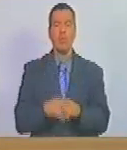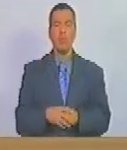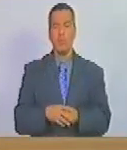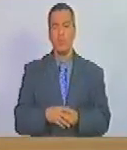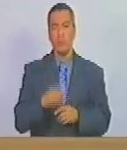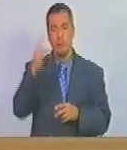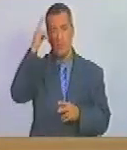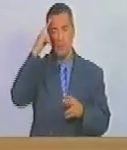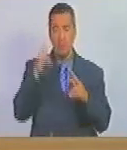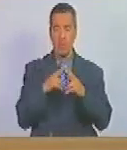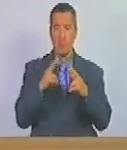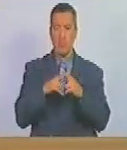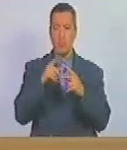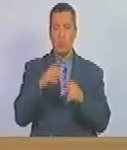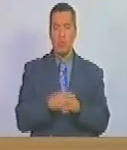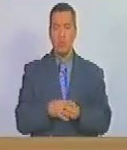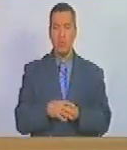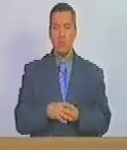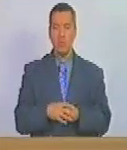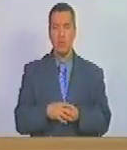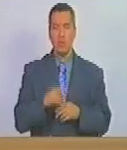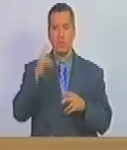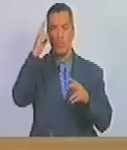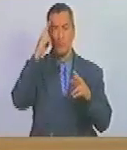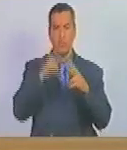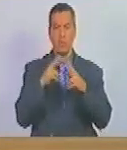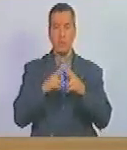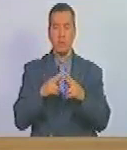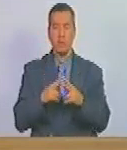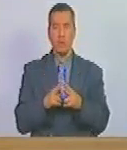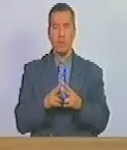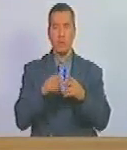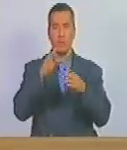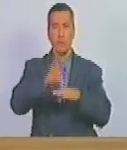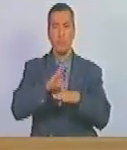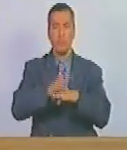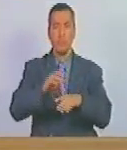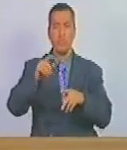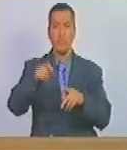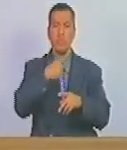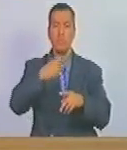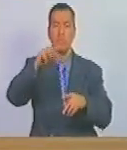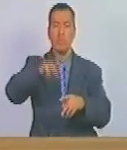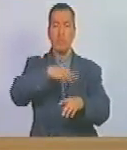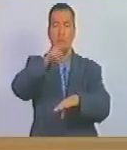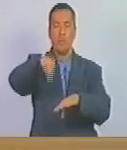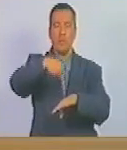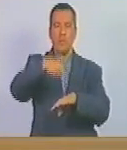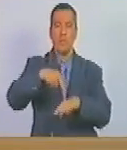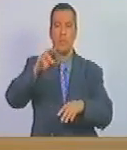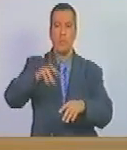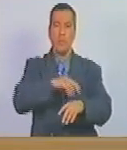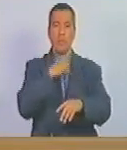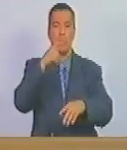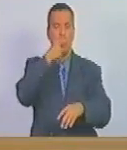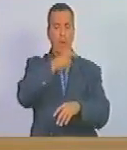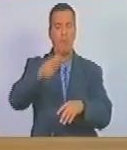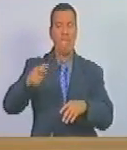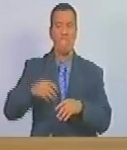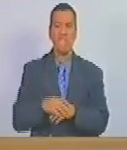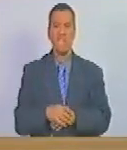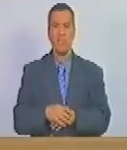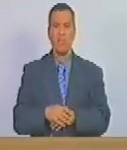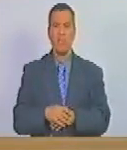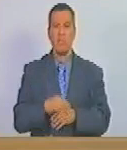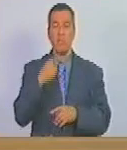reconocido reconocido en la célebre letra del himno nacional gloria al bravo pueblo